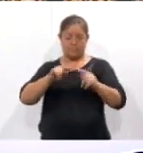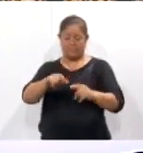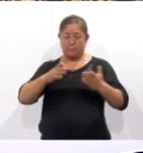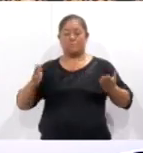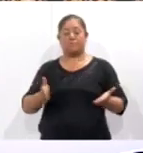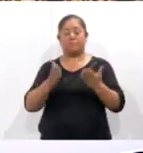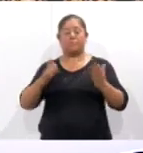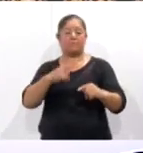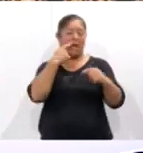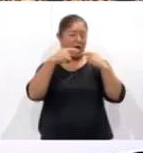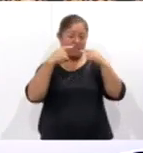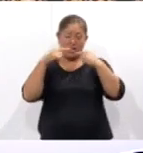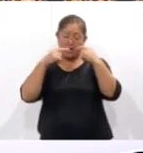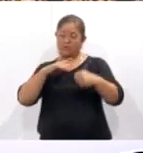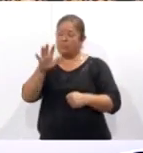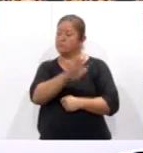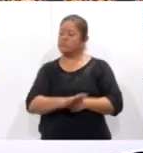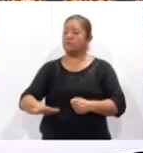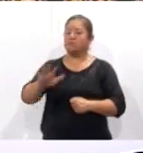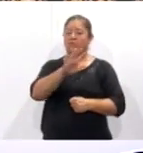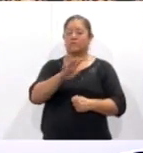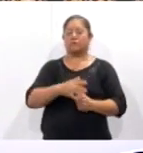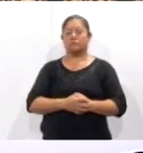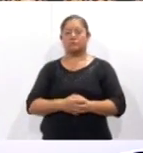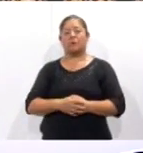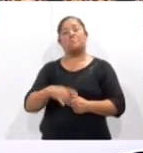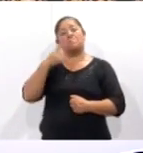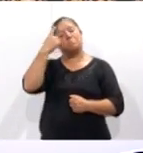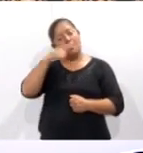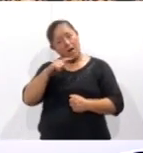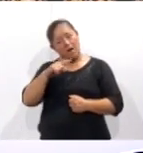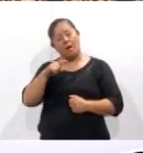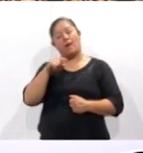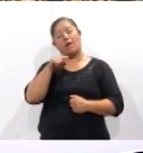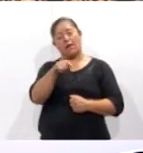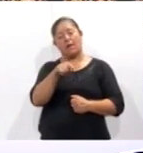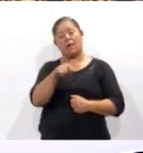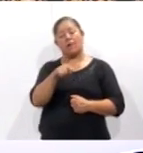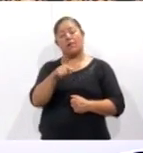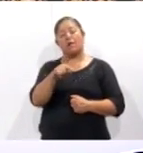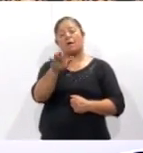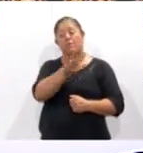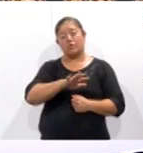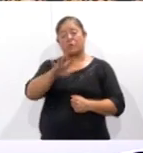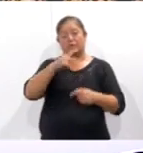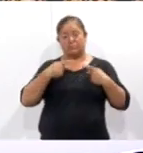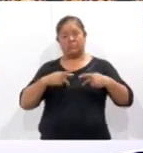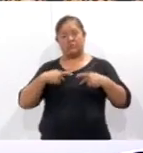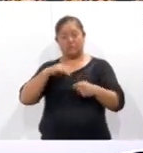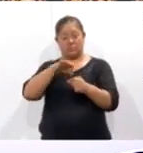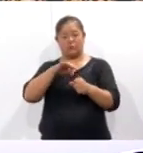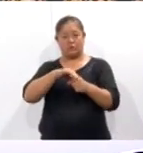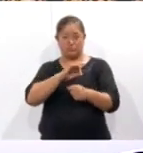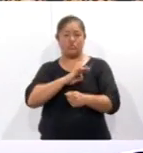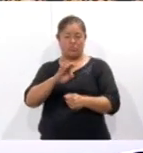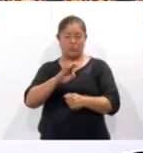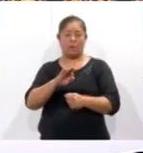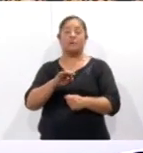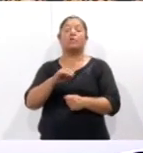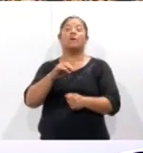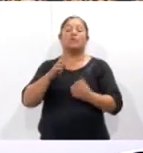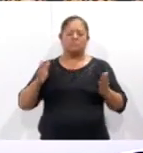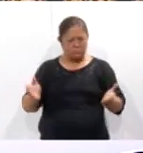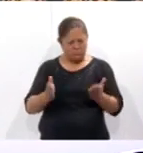diálogos ciudadanos, esto para fomentar e impulsar que la ciudadanía ejerza un voto informado